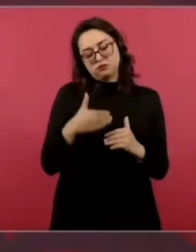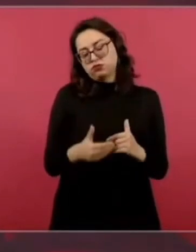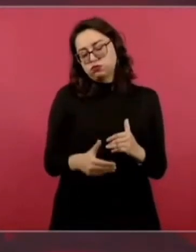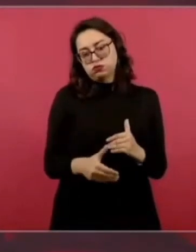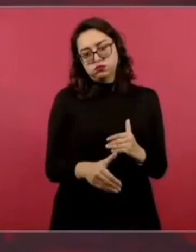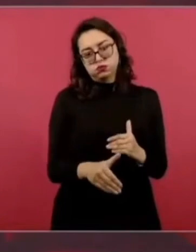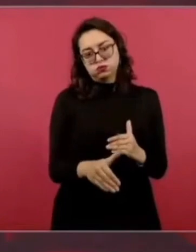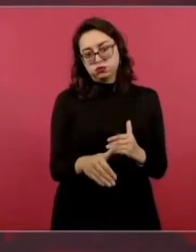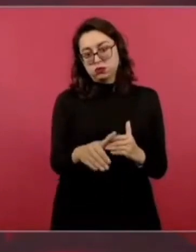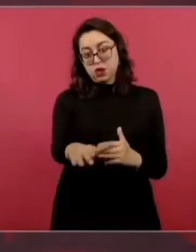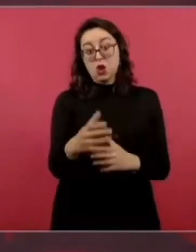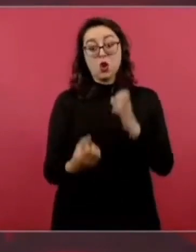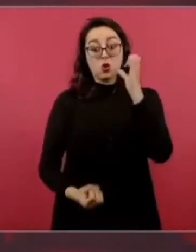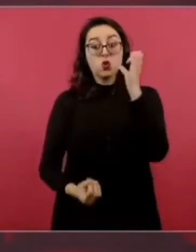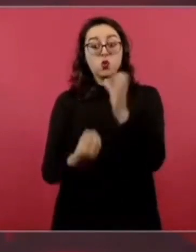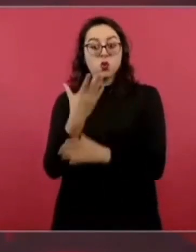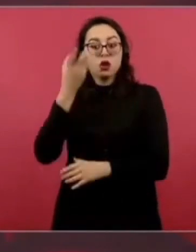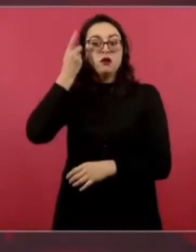vayan